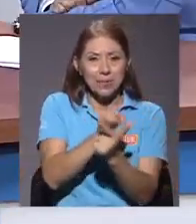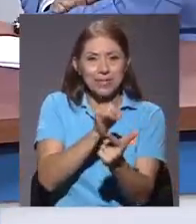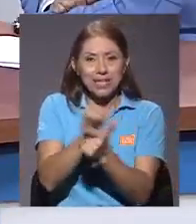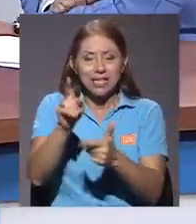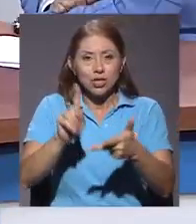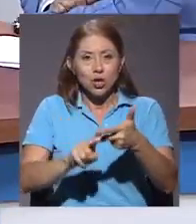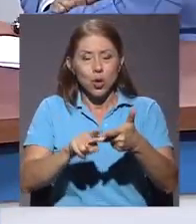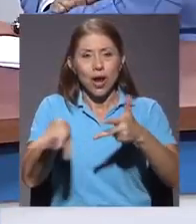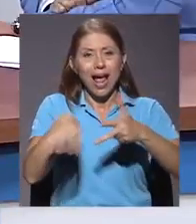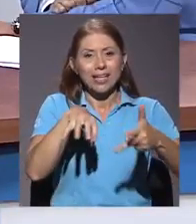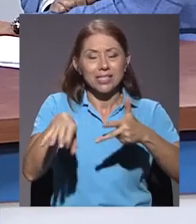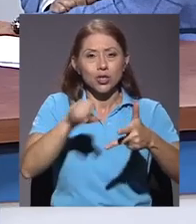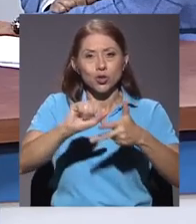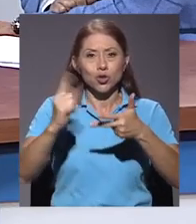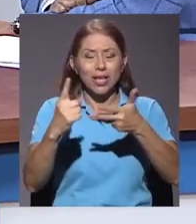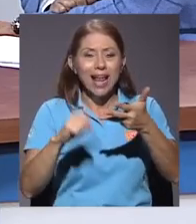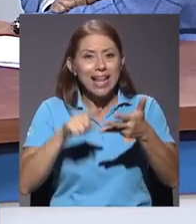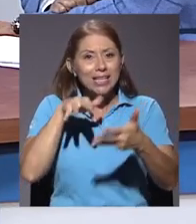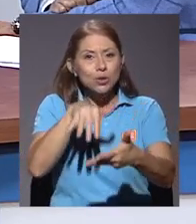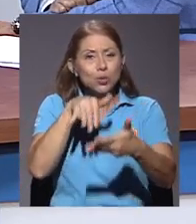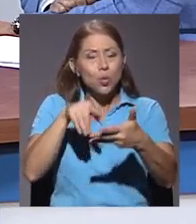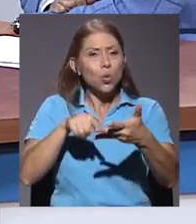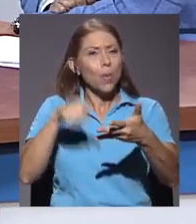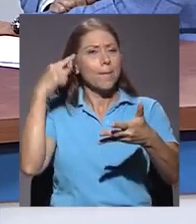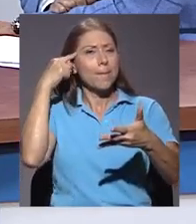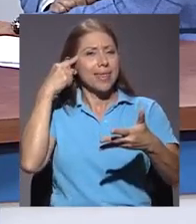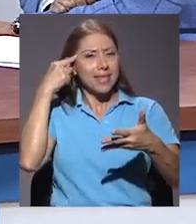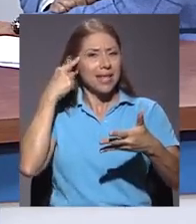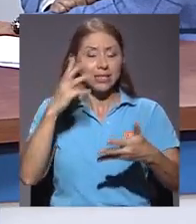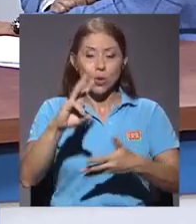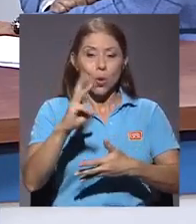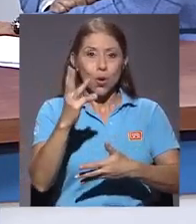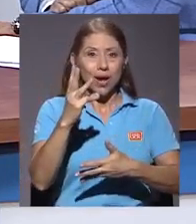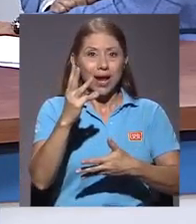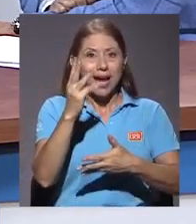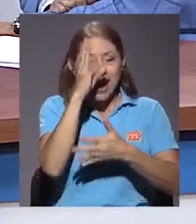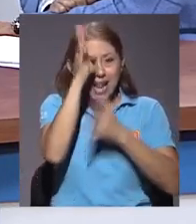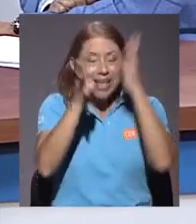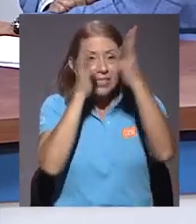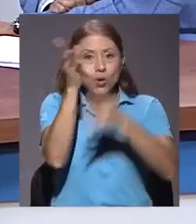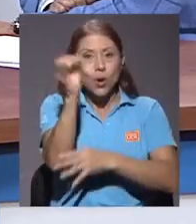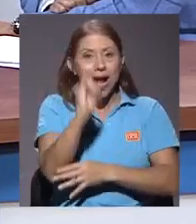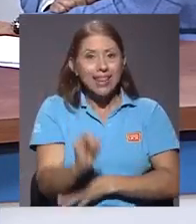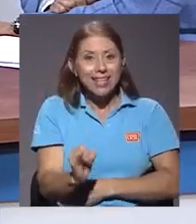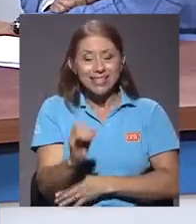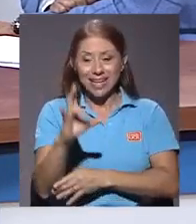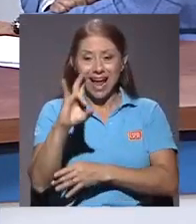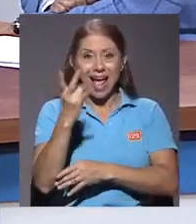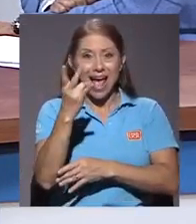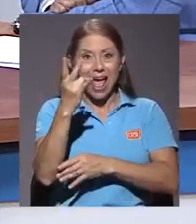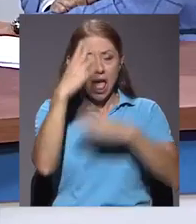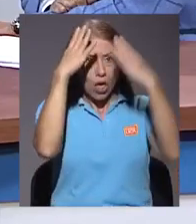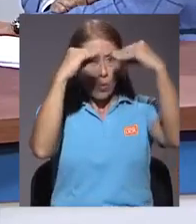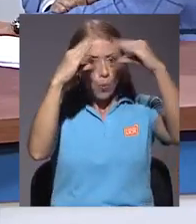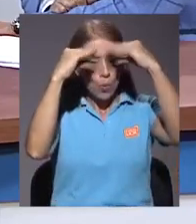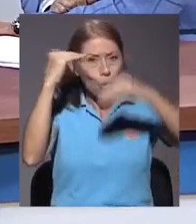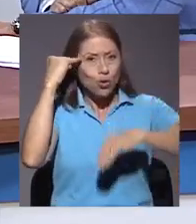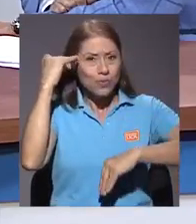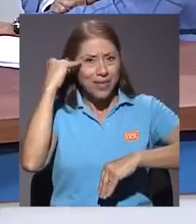el estudio, la meditación, la creación artística y la difusión del conocimiento. Eso está en nuestra fibra